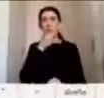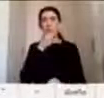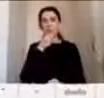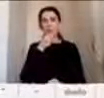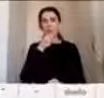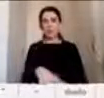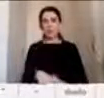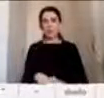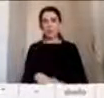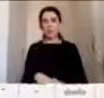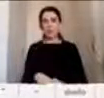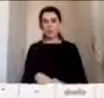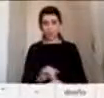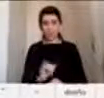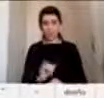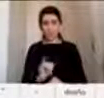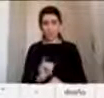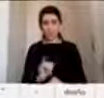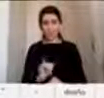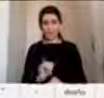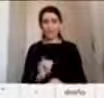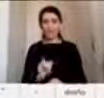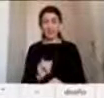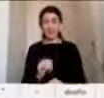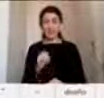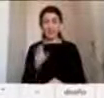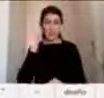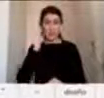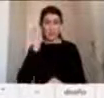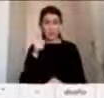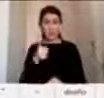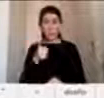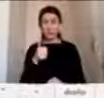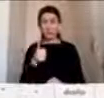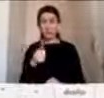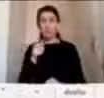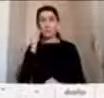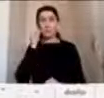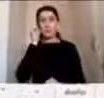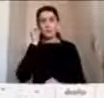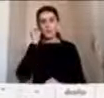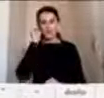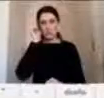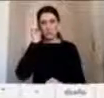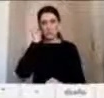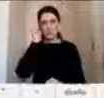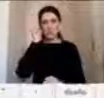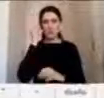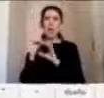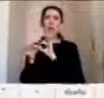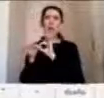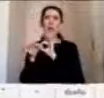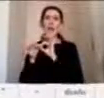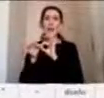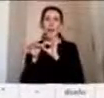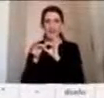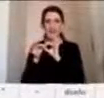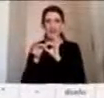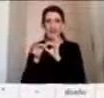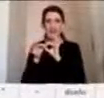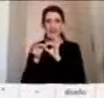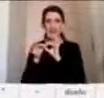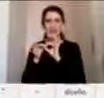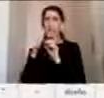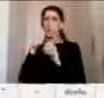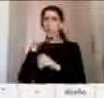Ahí. Sí. ¿Sí? ¿Me escuchan? Bien. Gracias, Miguel. La verdad que diste una